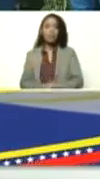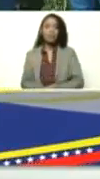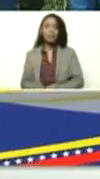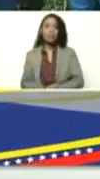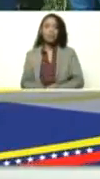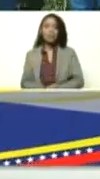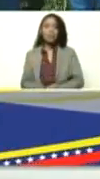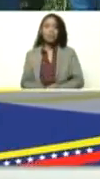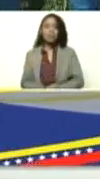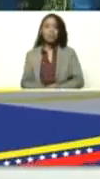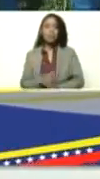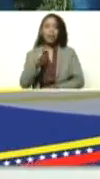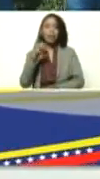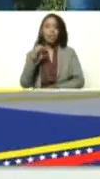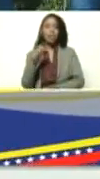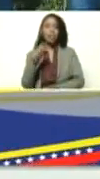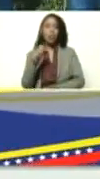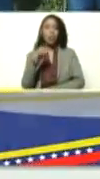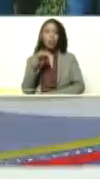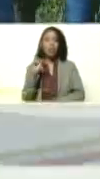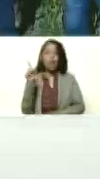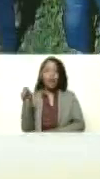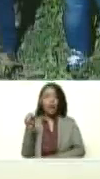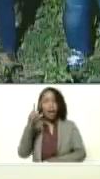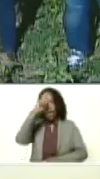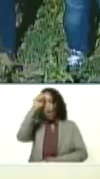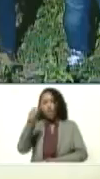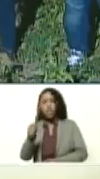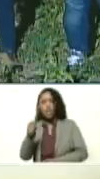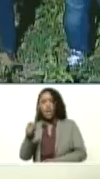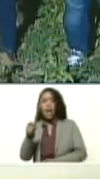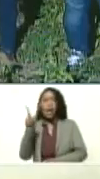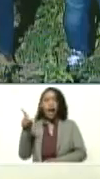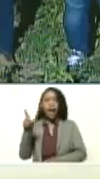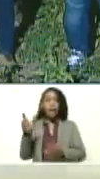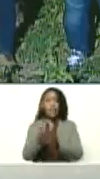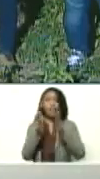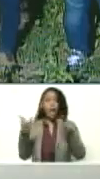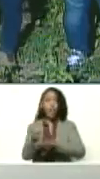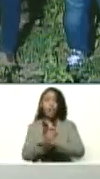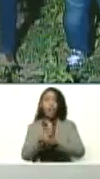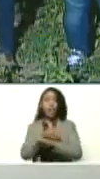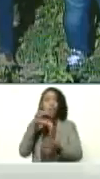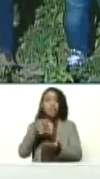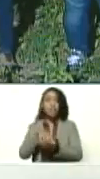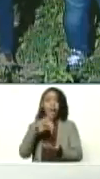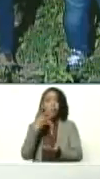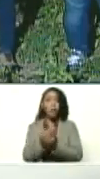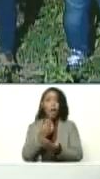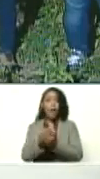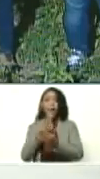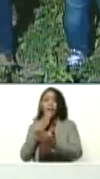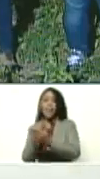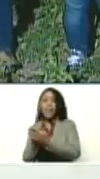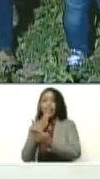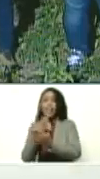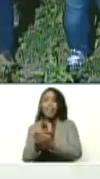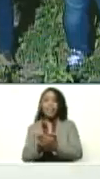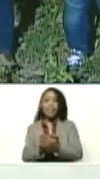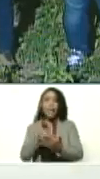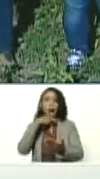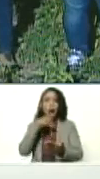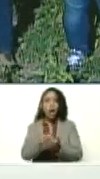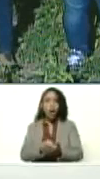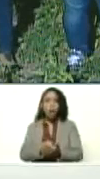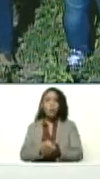Anthony Blinken que reconocen a Ernesto Luna como gran gobernador de Monaga gracias le damos las gracias a nombre